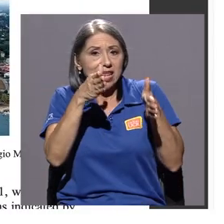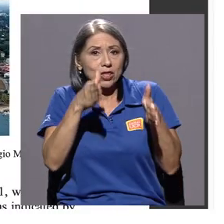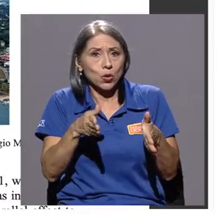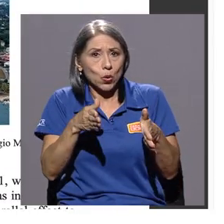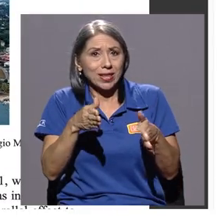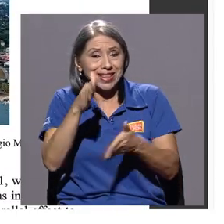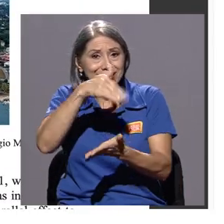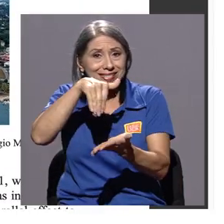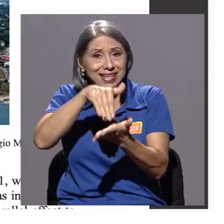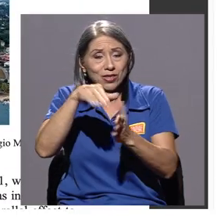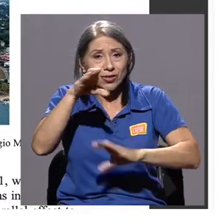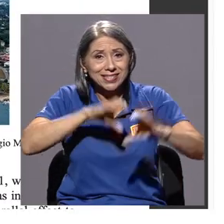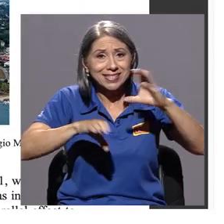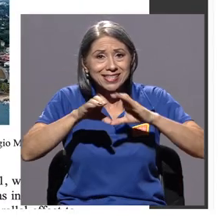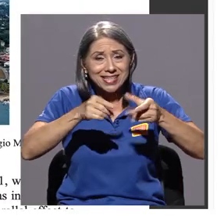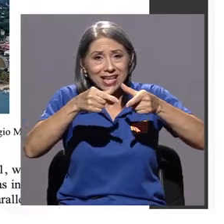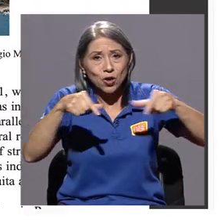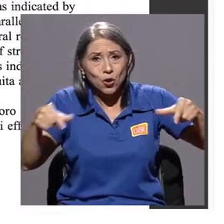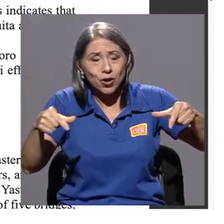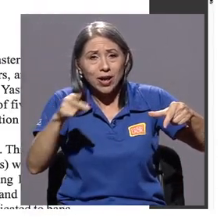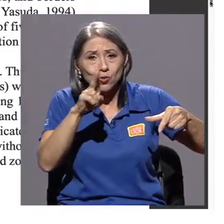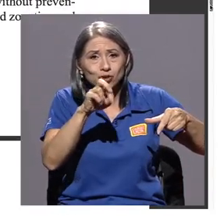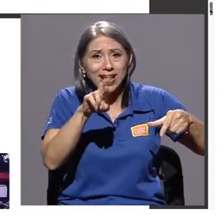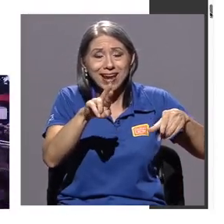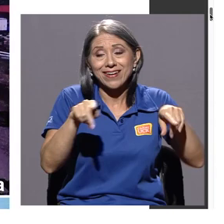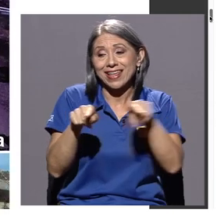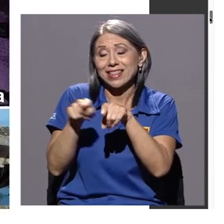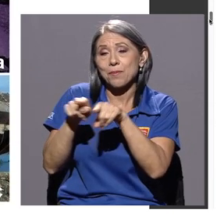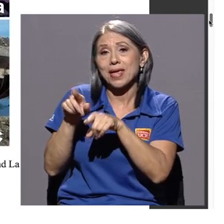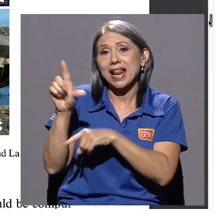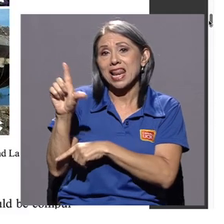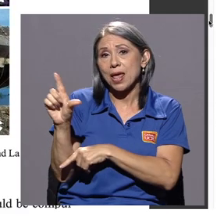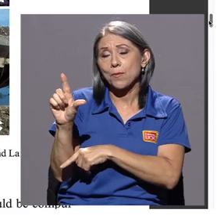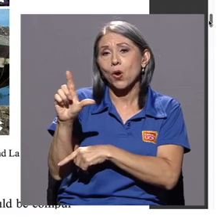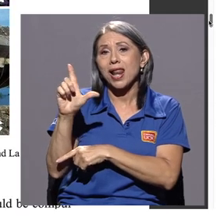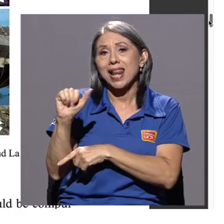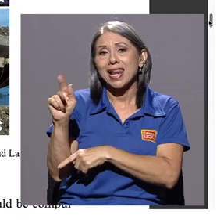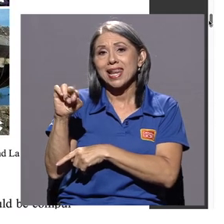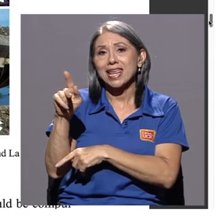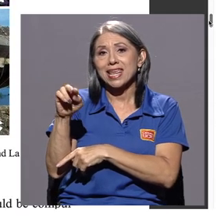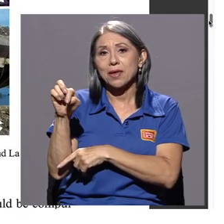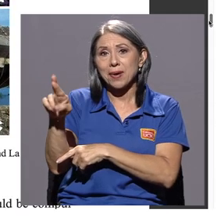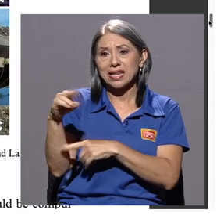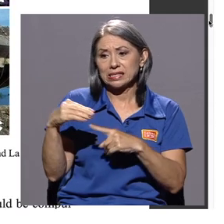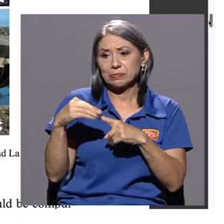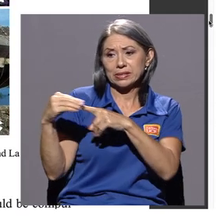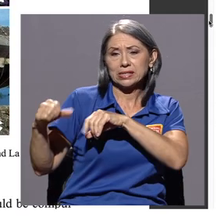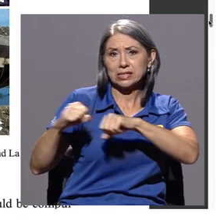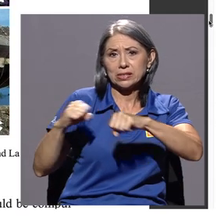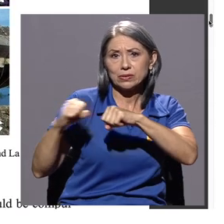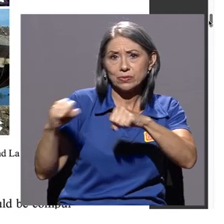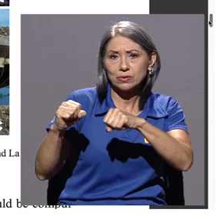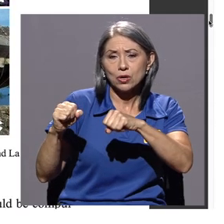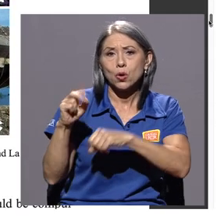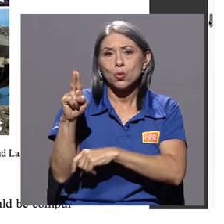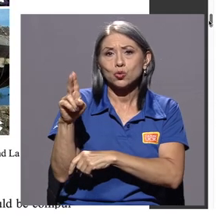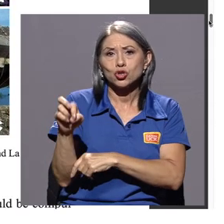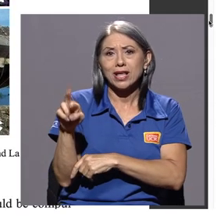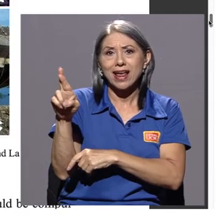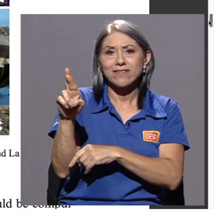Ciencias Geológicas de la UCR, y Lepold Linkimer, sismólogo de la Red Sismológica Nacional de la UCR,